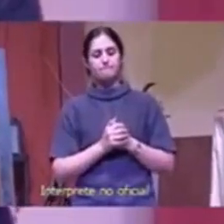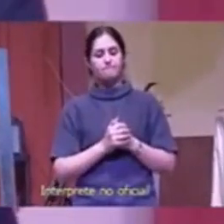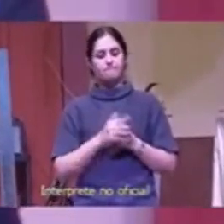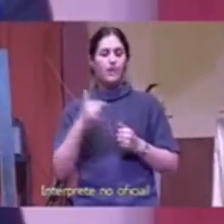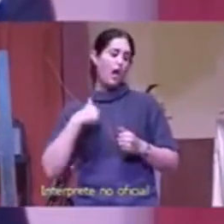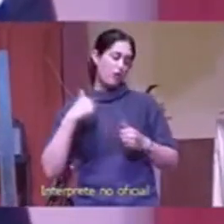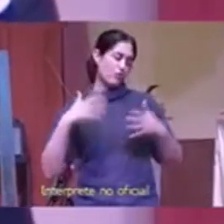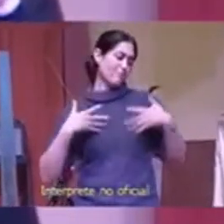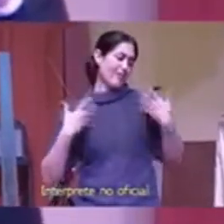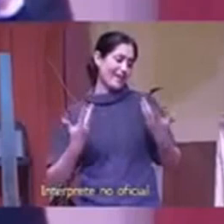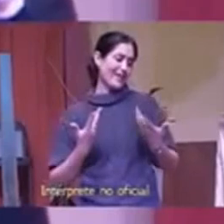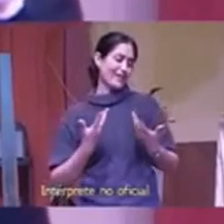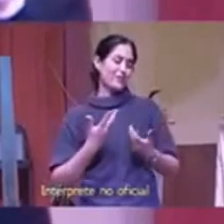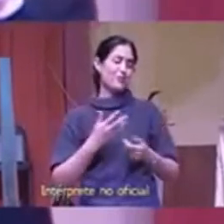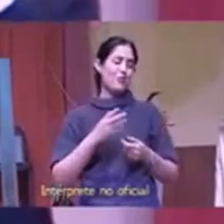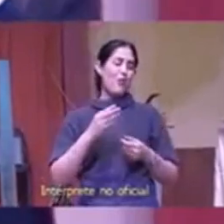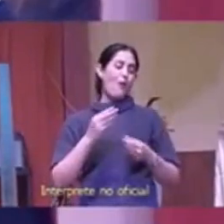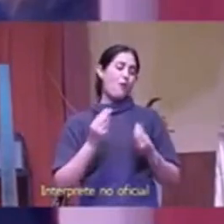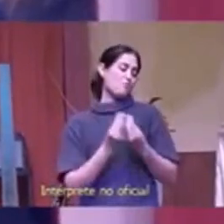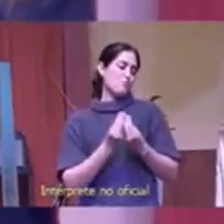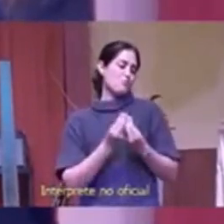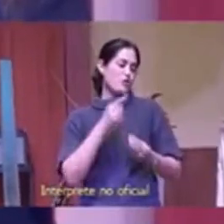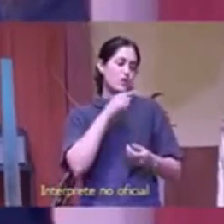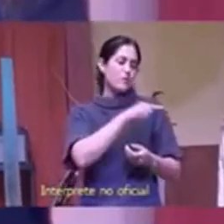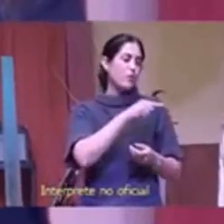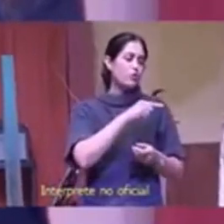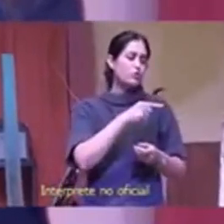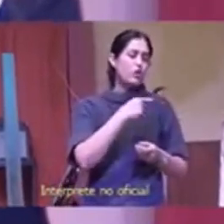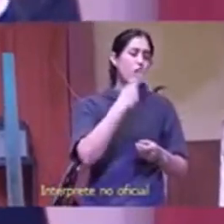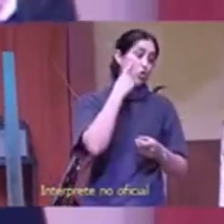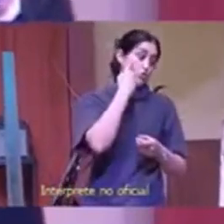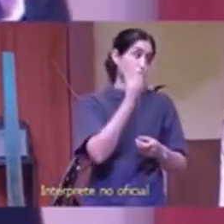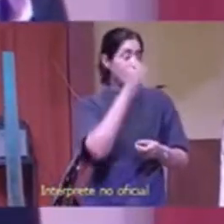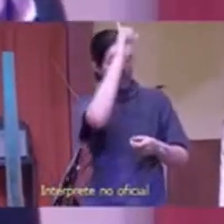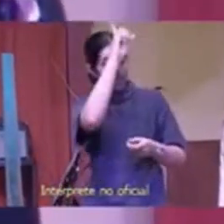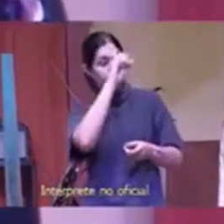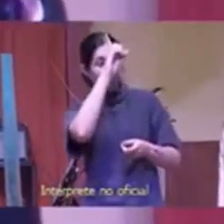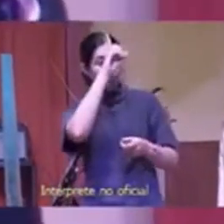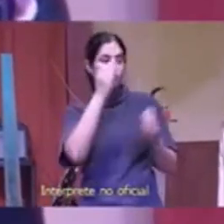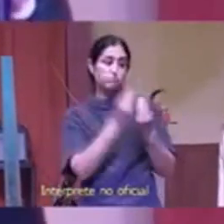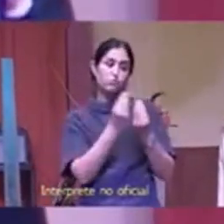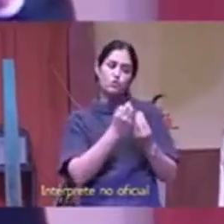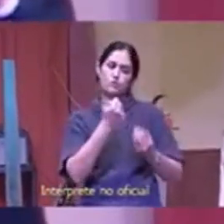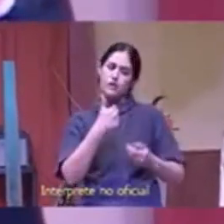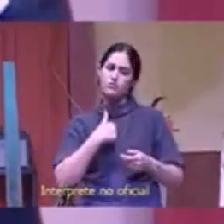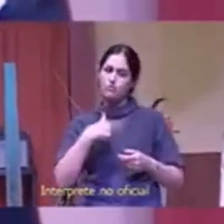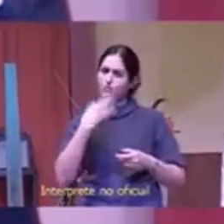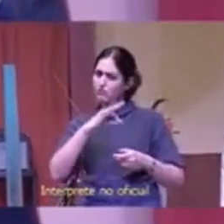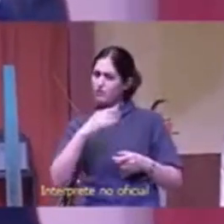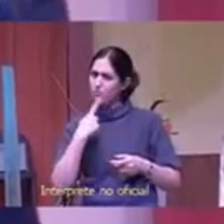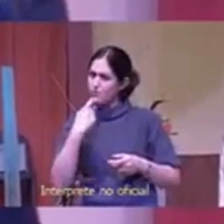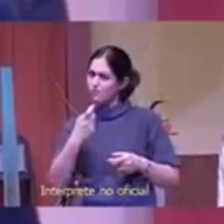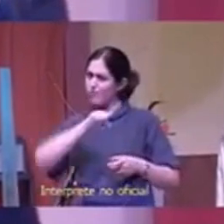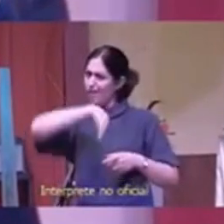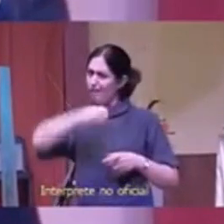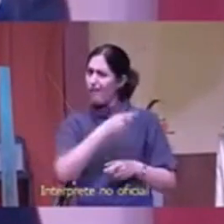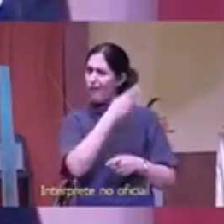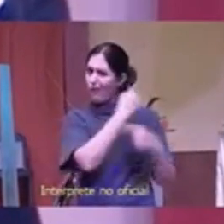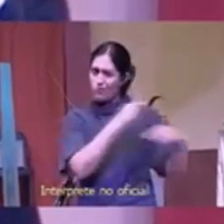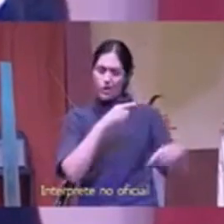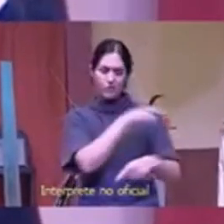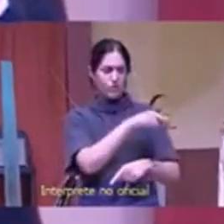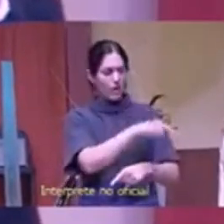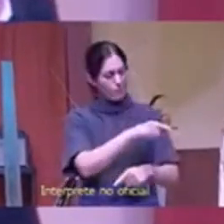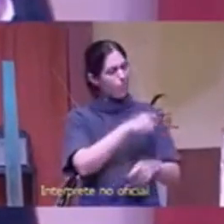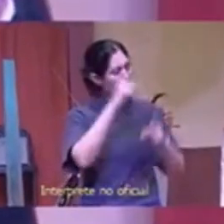me encanta que seas un cristiano profundo pero te tengo que hacer otra pregunta sos buen